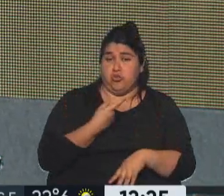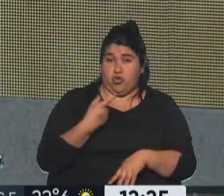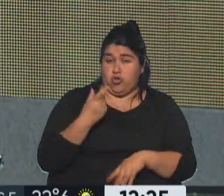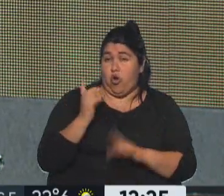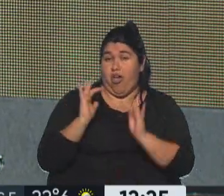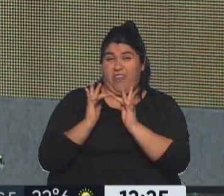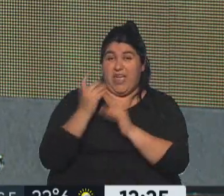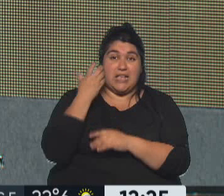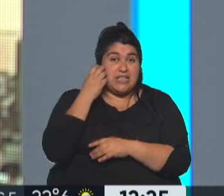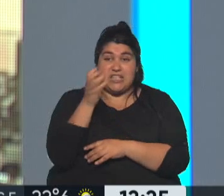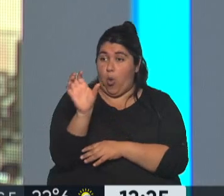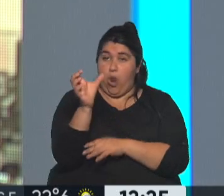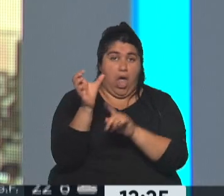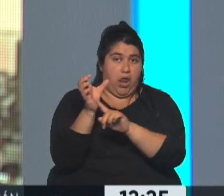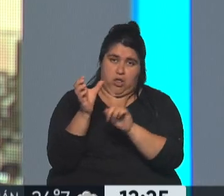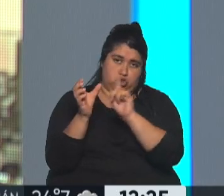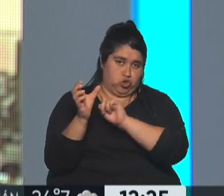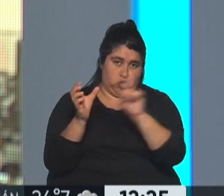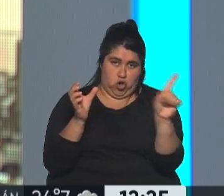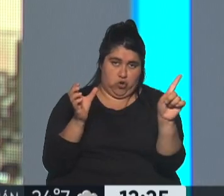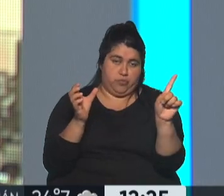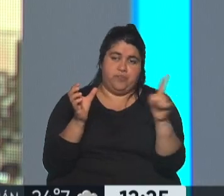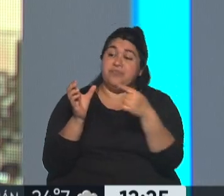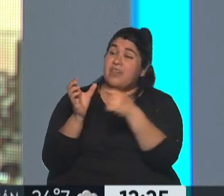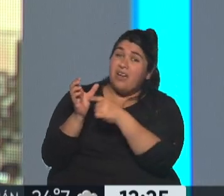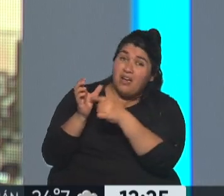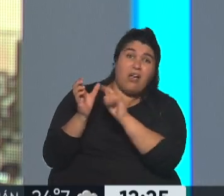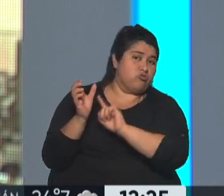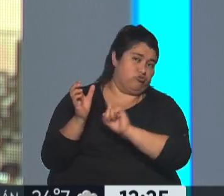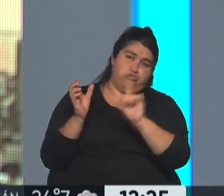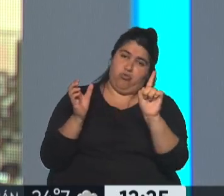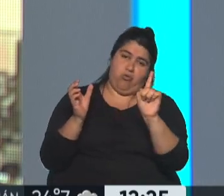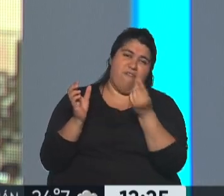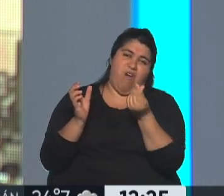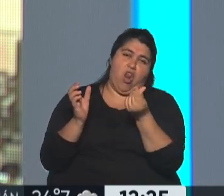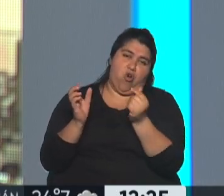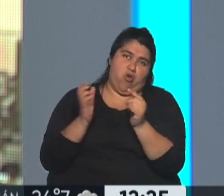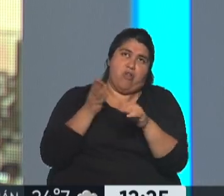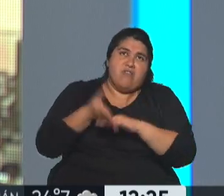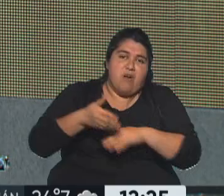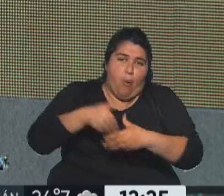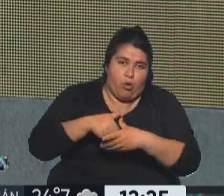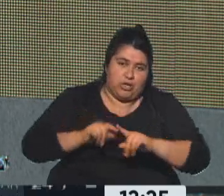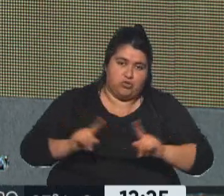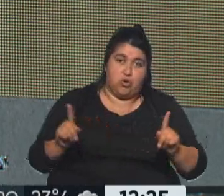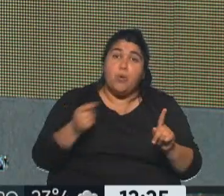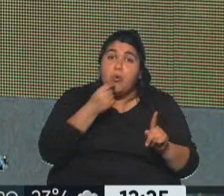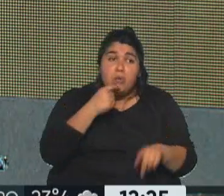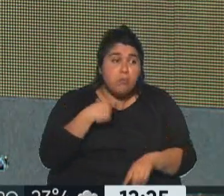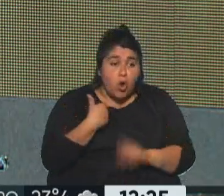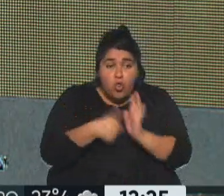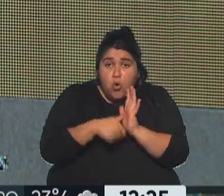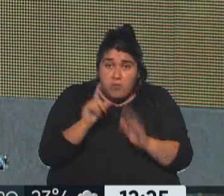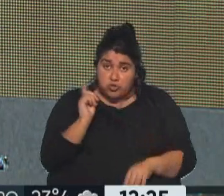únicamente, digo, eso hay que insistir. Sí. No, no, el DNI digital, el DNI en el celular, no es válido para ir a votar. Y si no tenemos el documento,